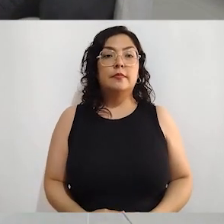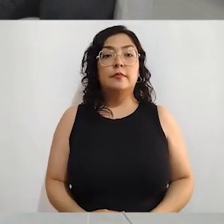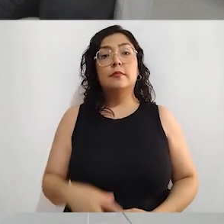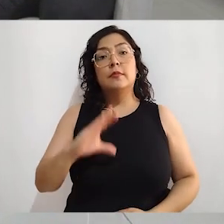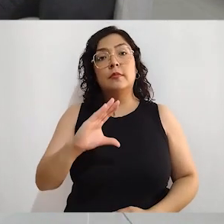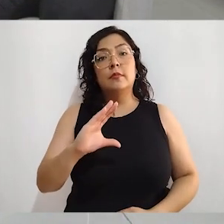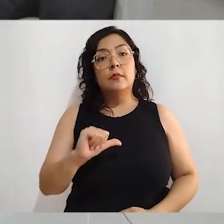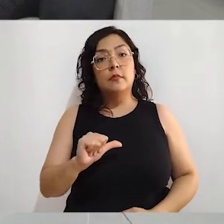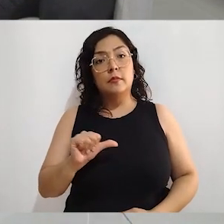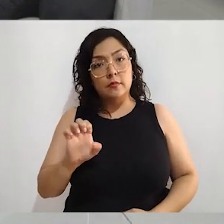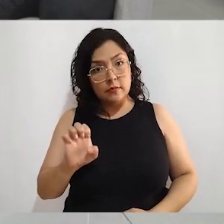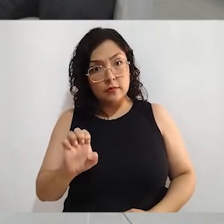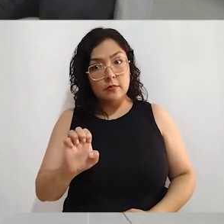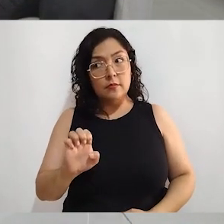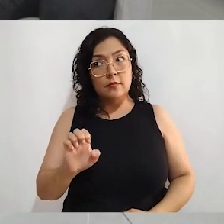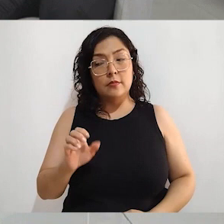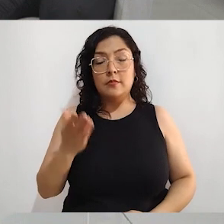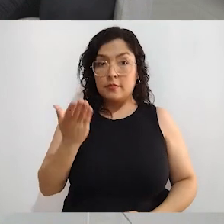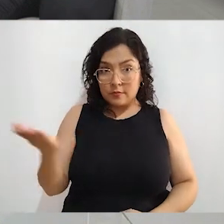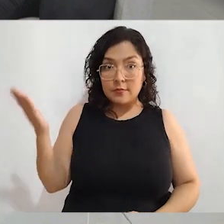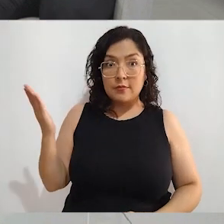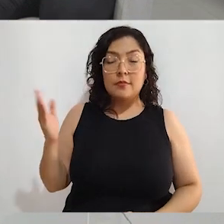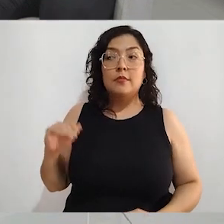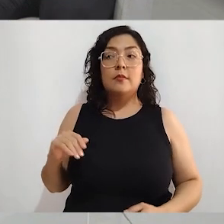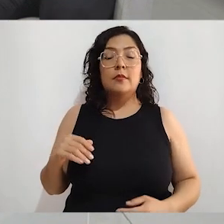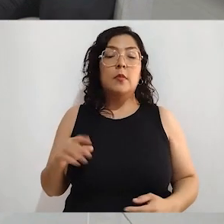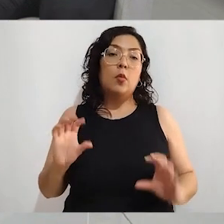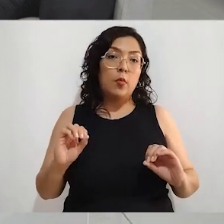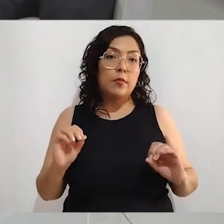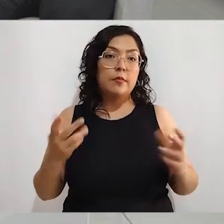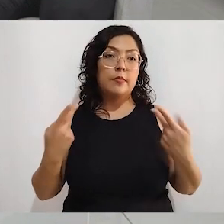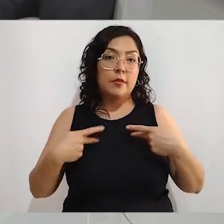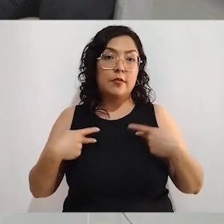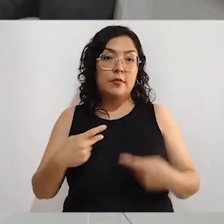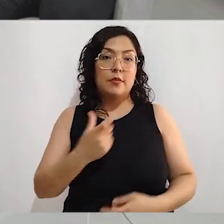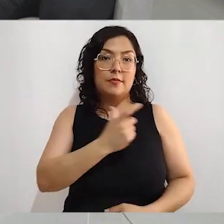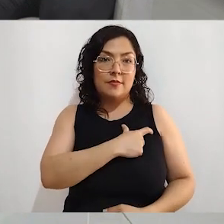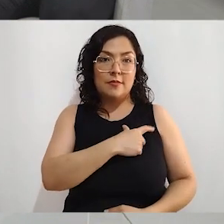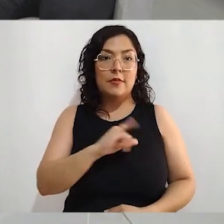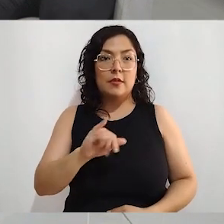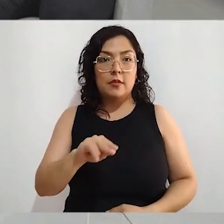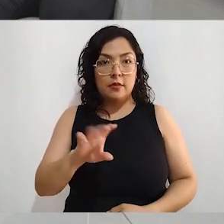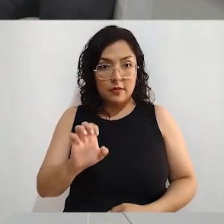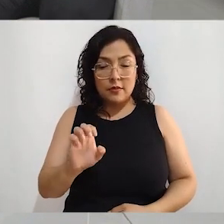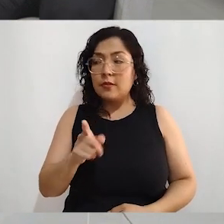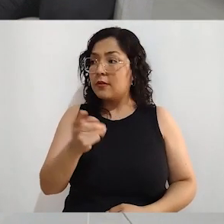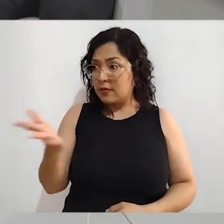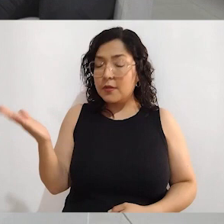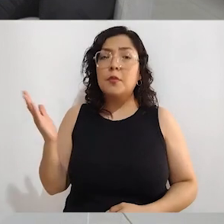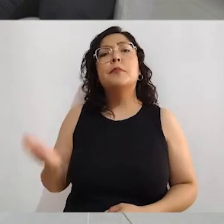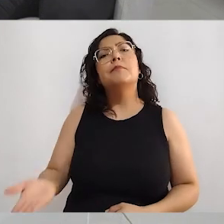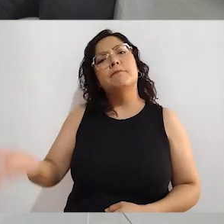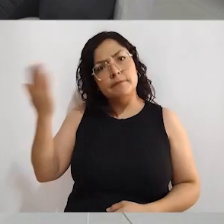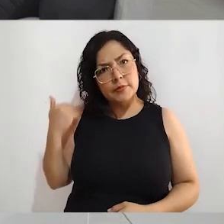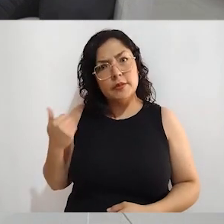CAE, esos superiores electorales, también son ciudadanos que fueron además contratados en una convocatoria pública y